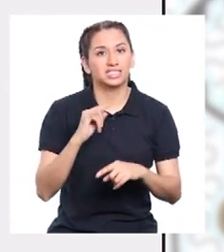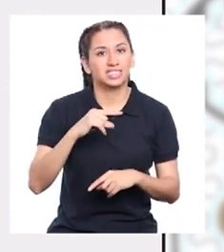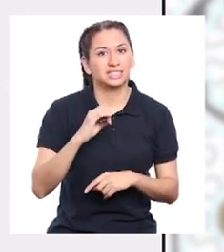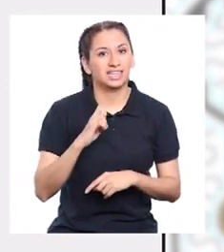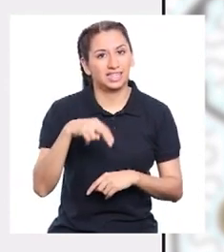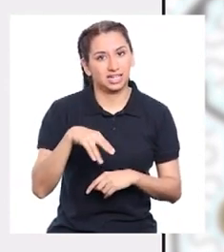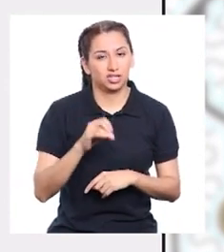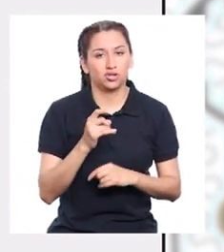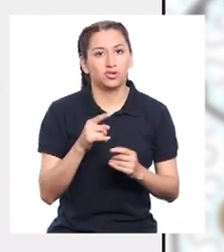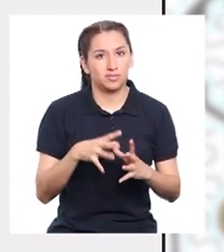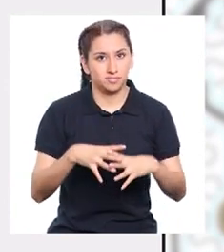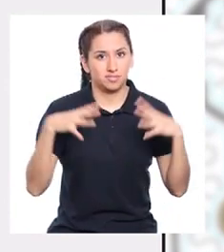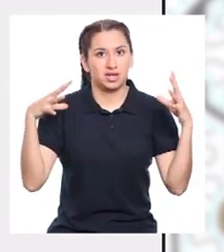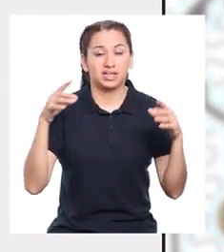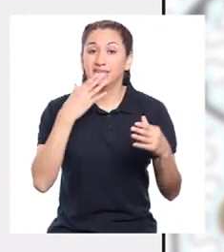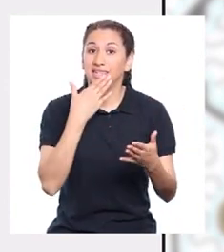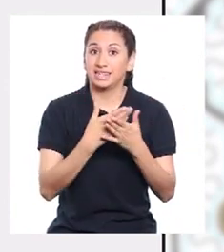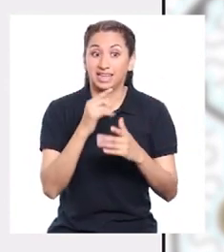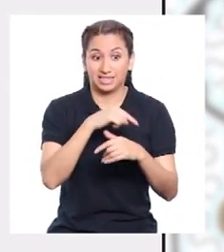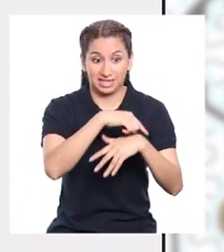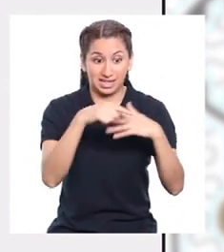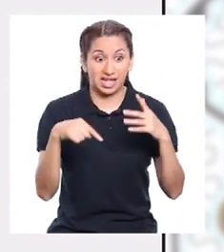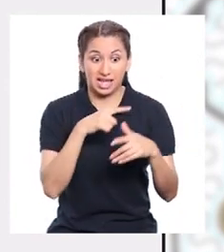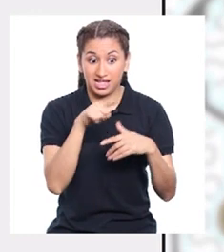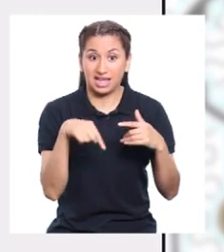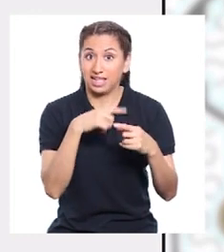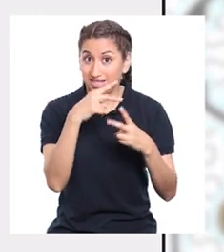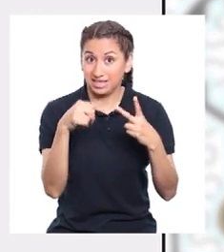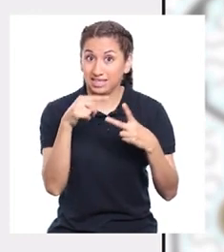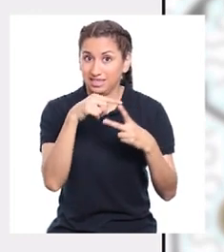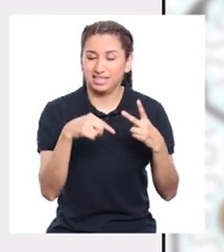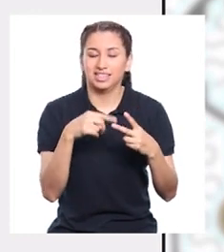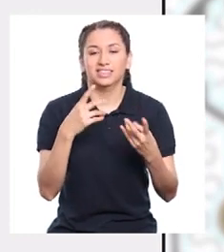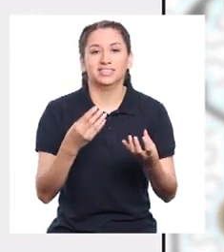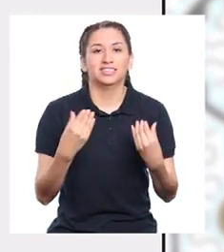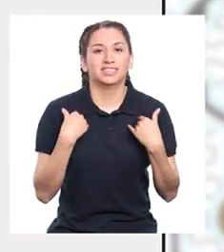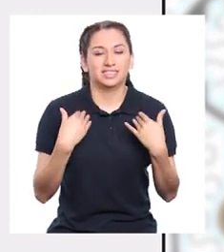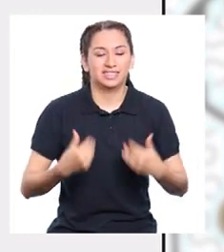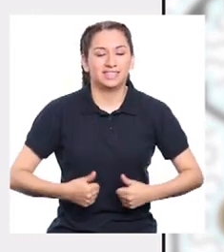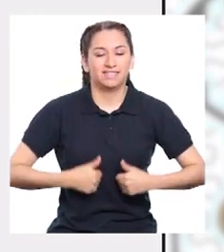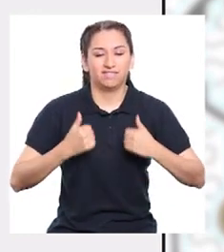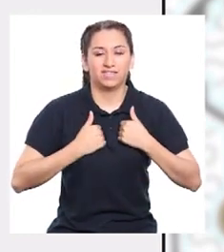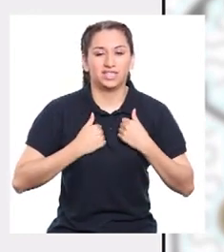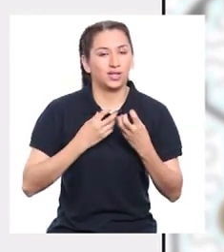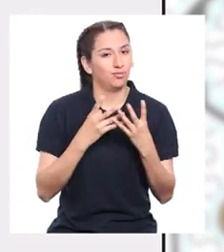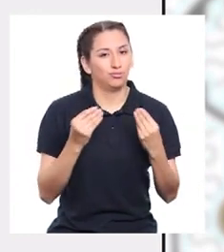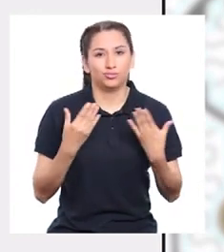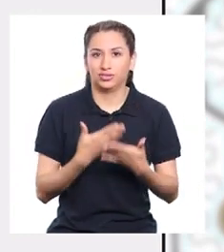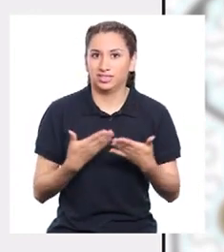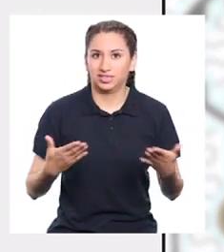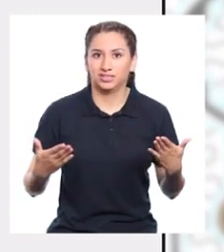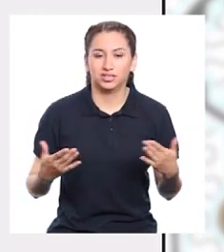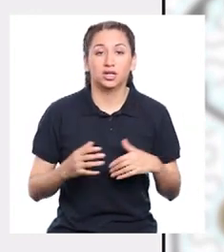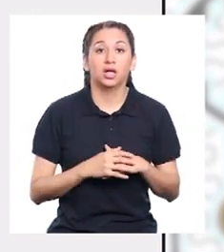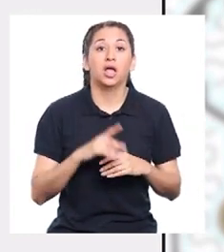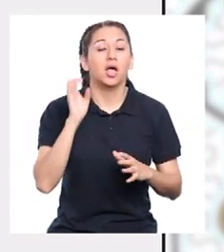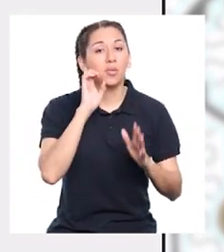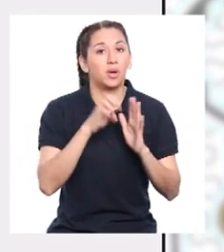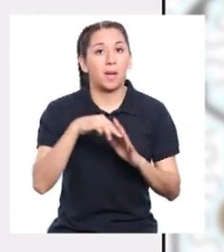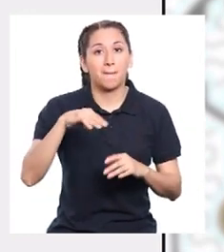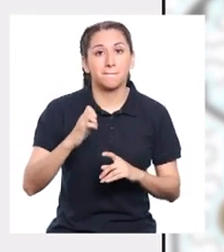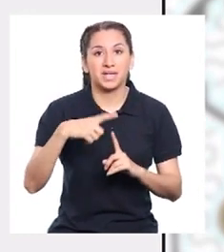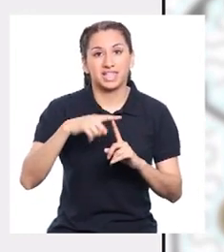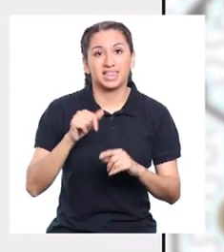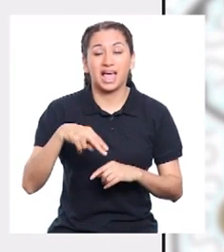los más abundantes. Y gracias a ellos existe vida en este planeta. Además del oxígeno y del nitrógeno, existen otros gases